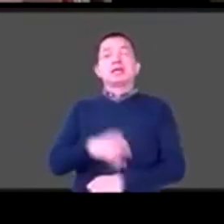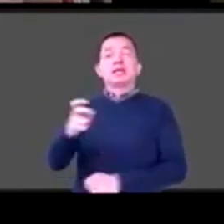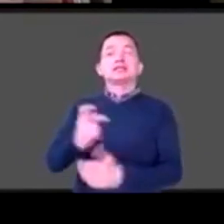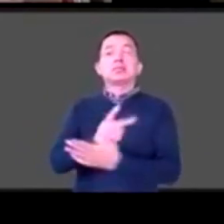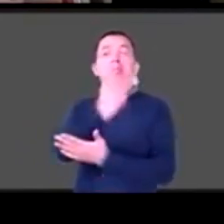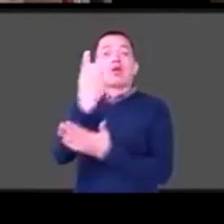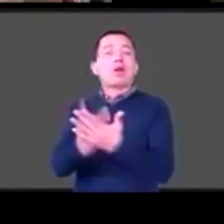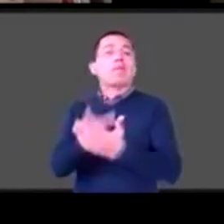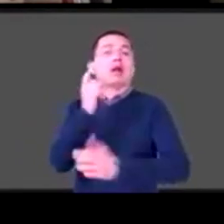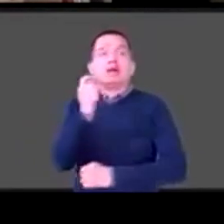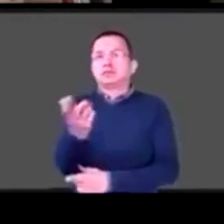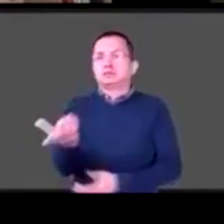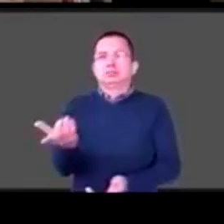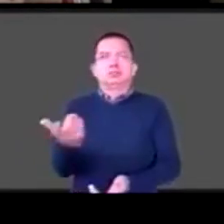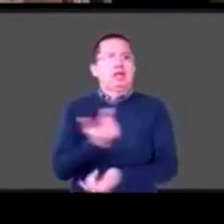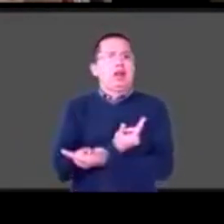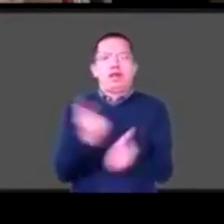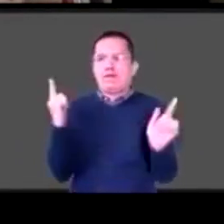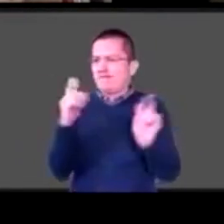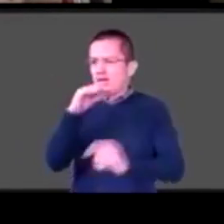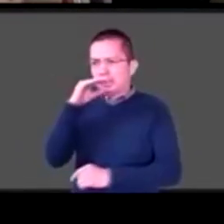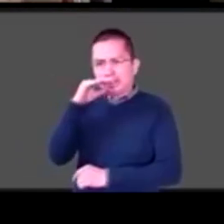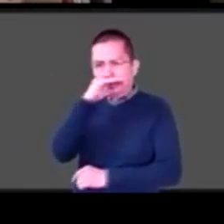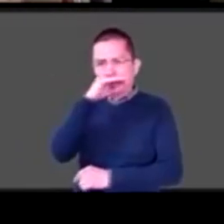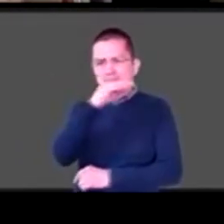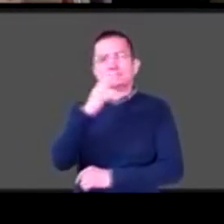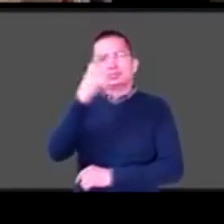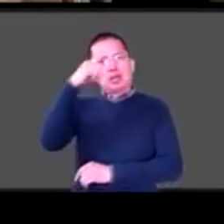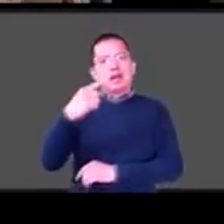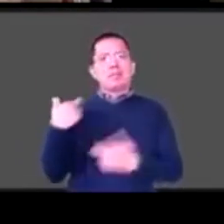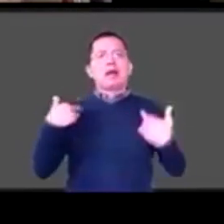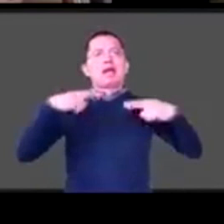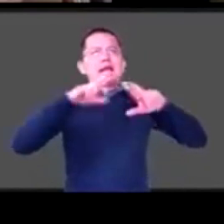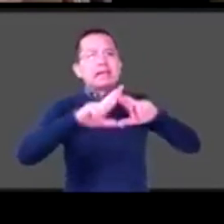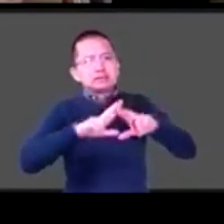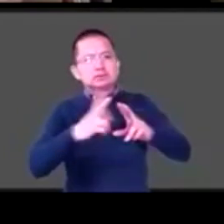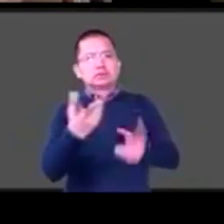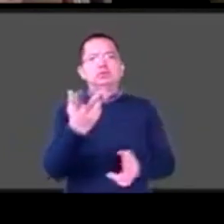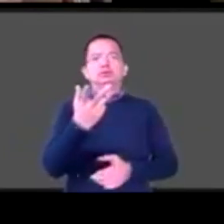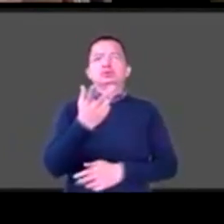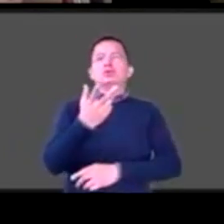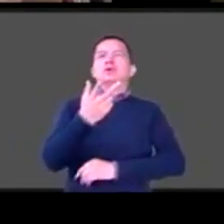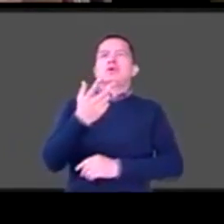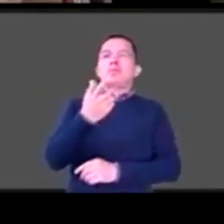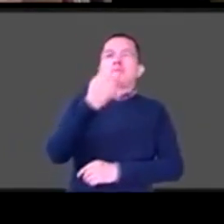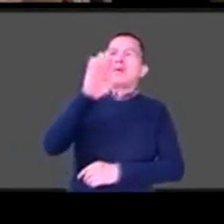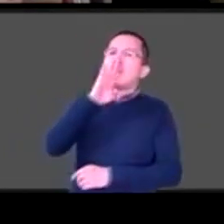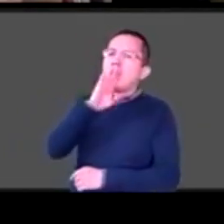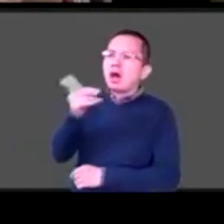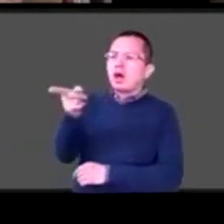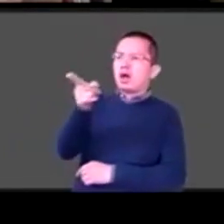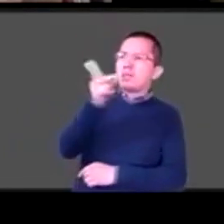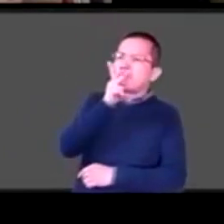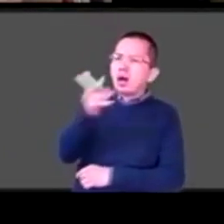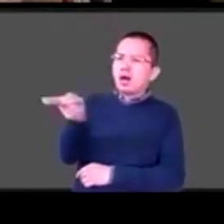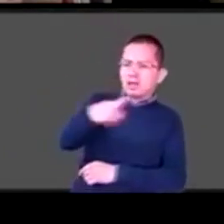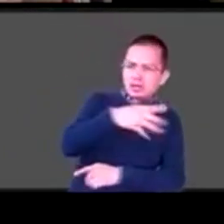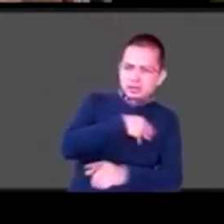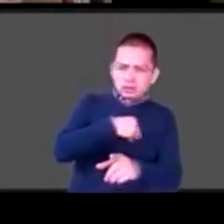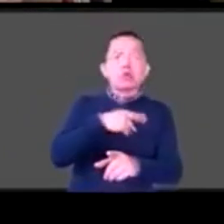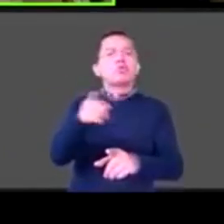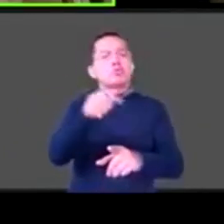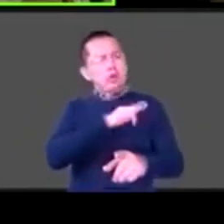gratuito. Y que, bueno, maestras, maestros, madres de familia pueden utilizarlo con sus niñas, niños con discapacidad.